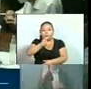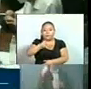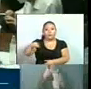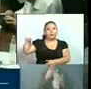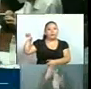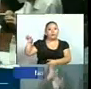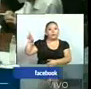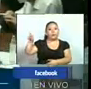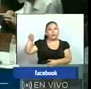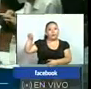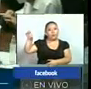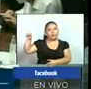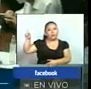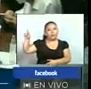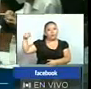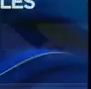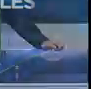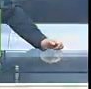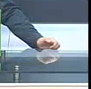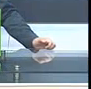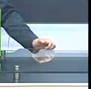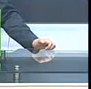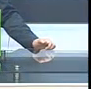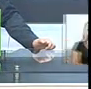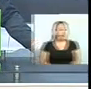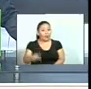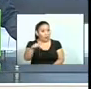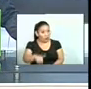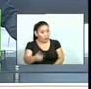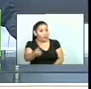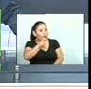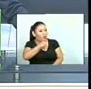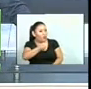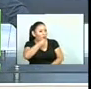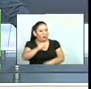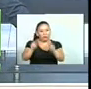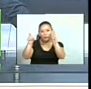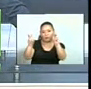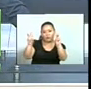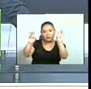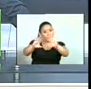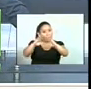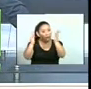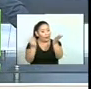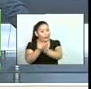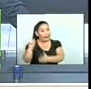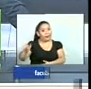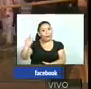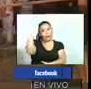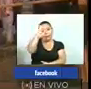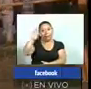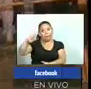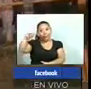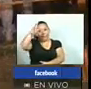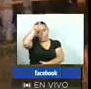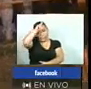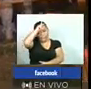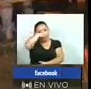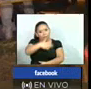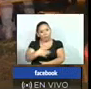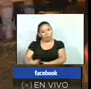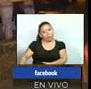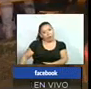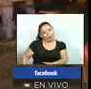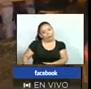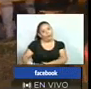noticiero hechos de Ernesto Cornejo vamos a revisar alguna información internacional en Perú el presidente Martín Vizcarra pidió